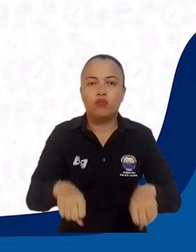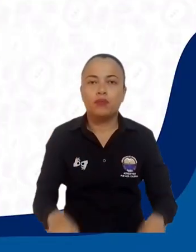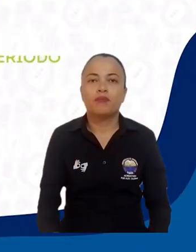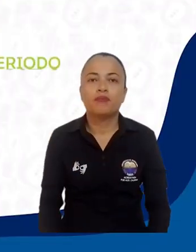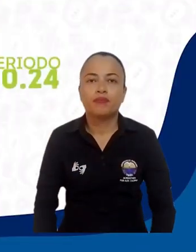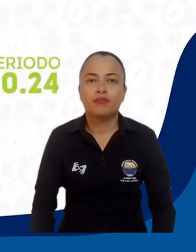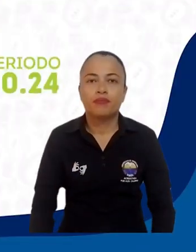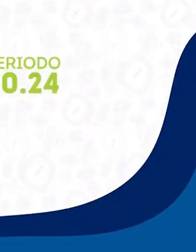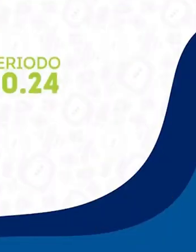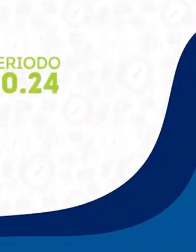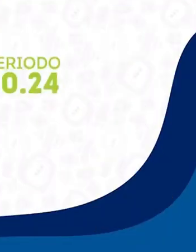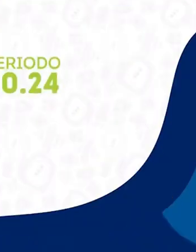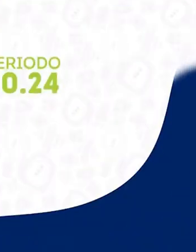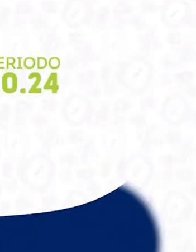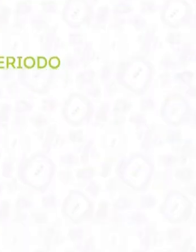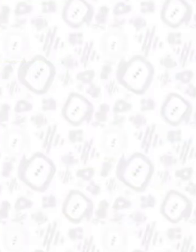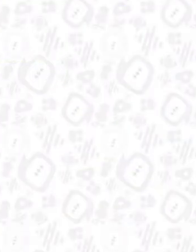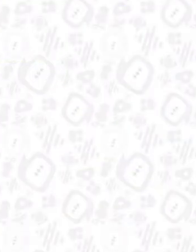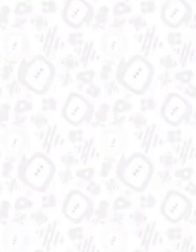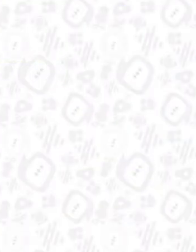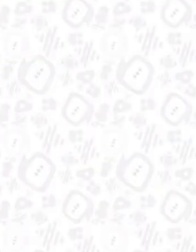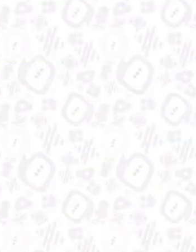de líderes y expertos en diversas disciplinas.